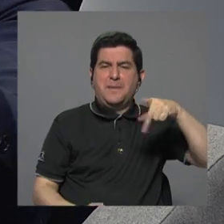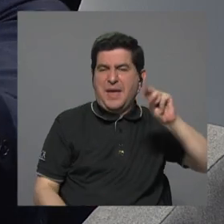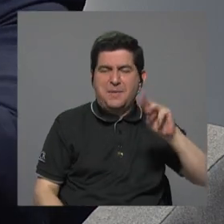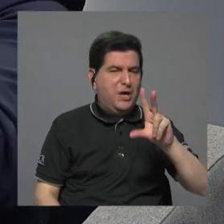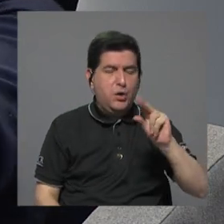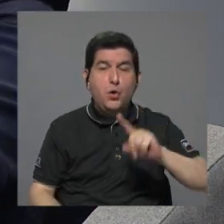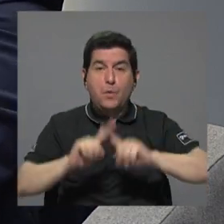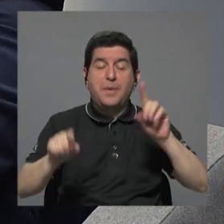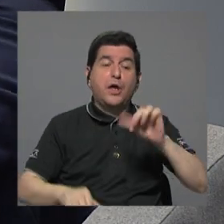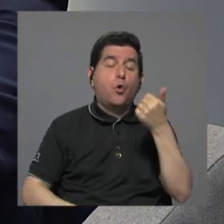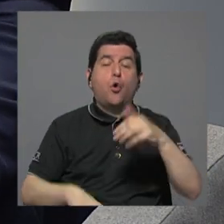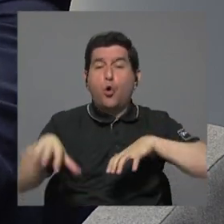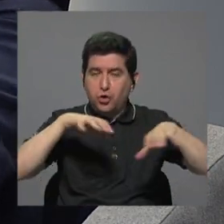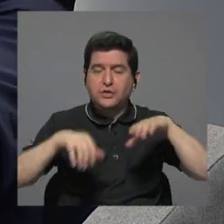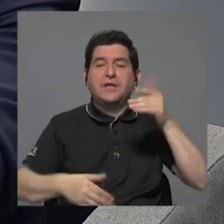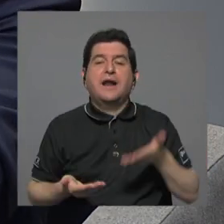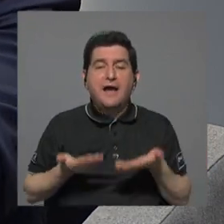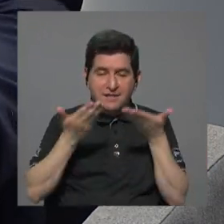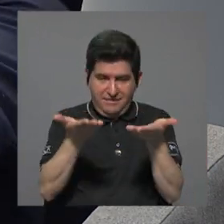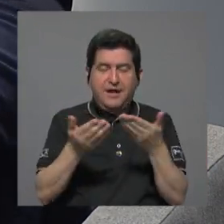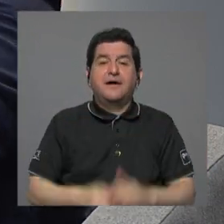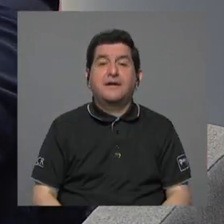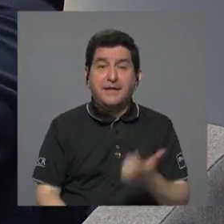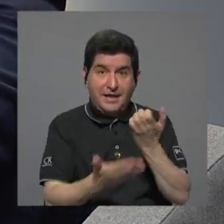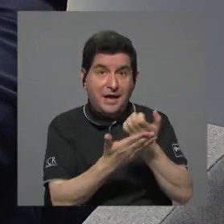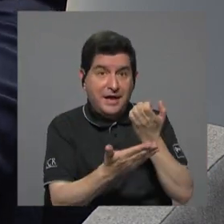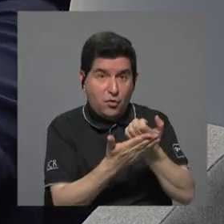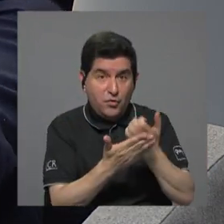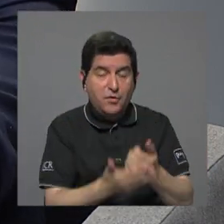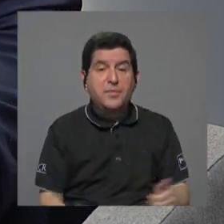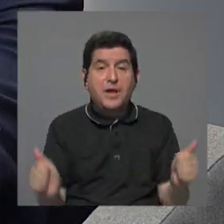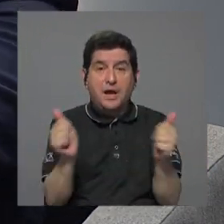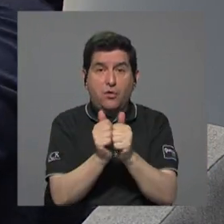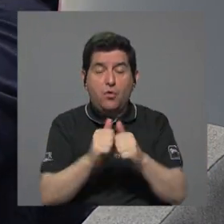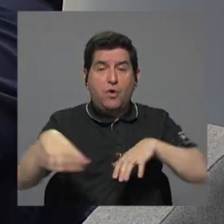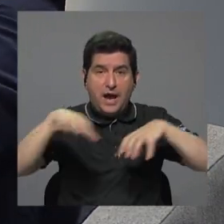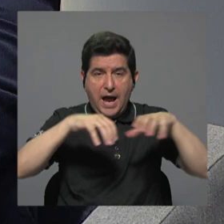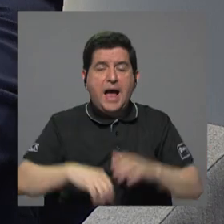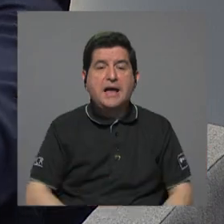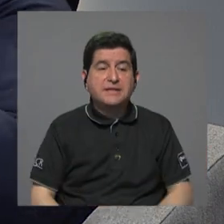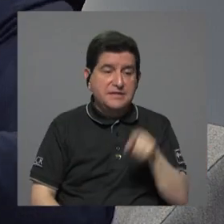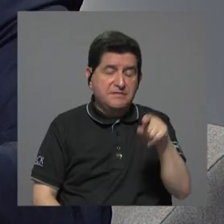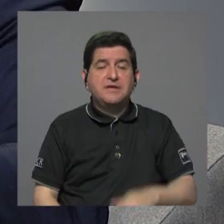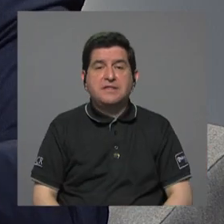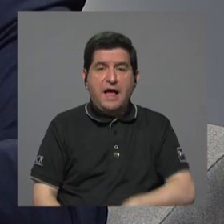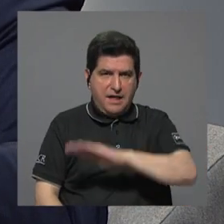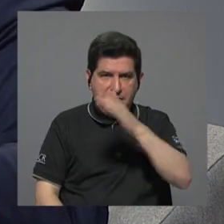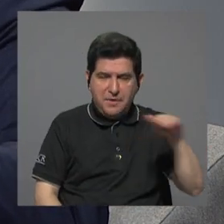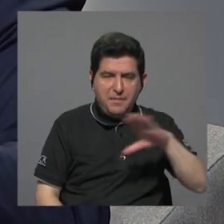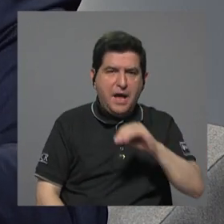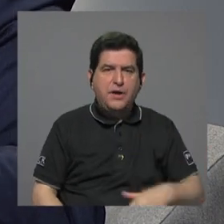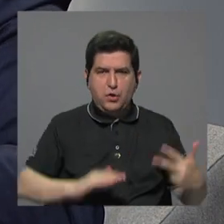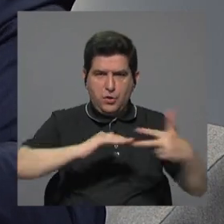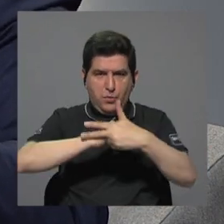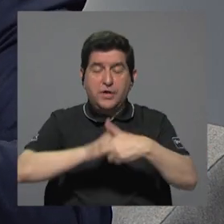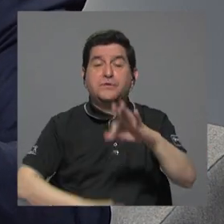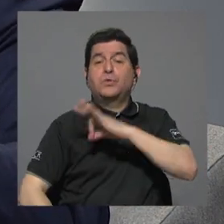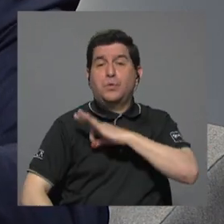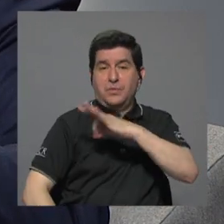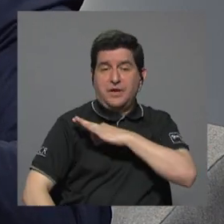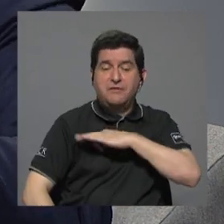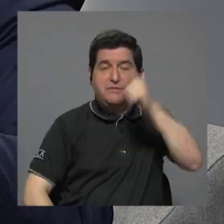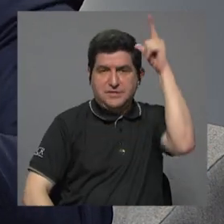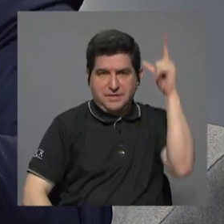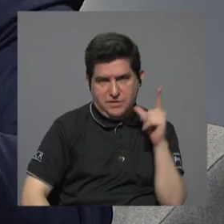darle otra actividad económica junto con la del mar la de las grúas la del puerto para un bienestar sobre todo de